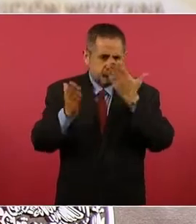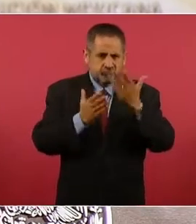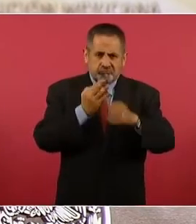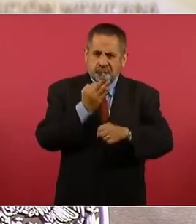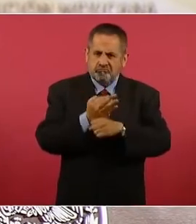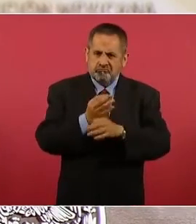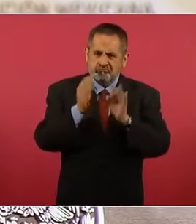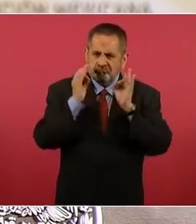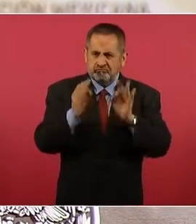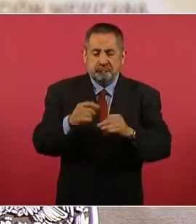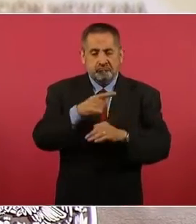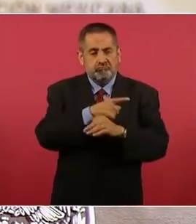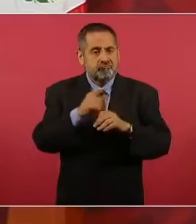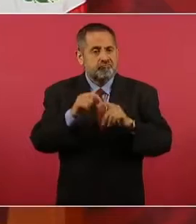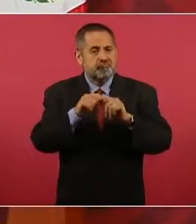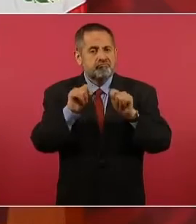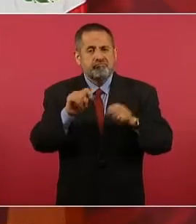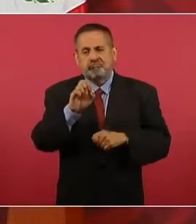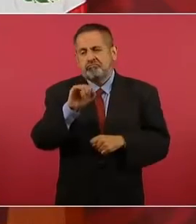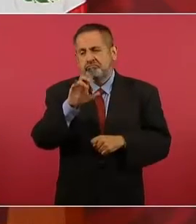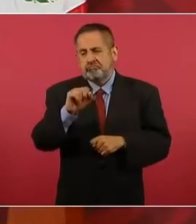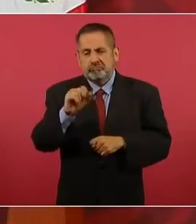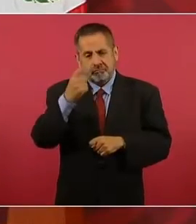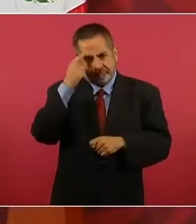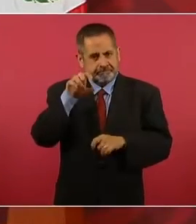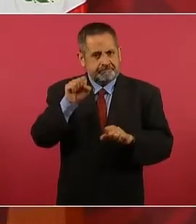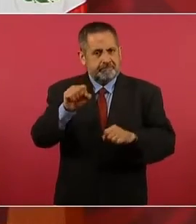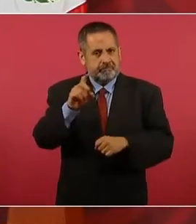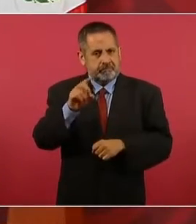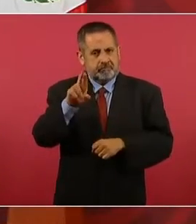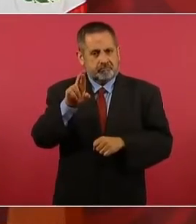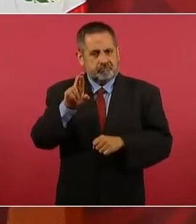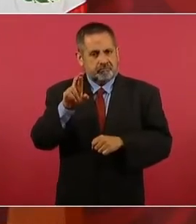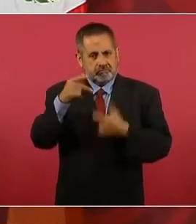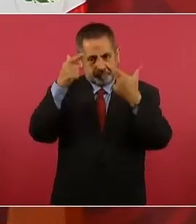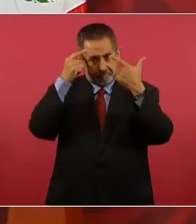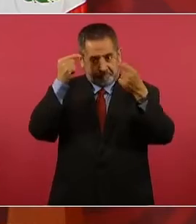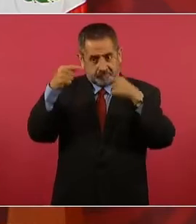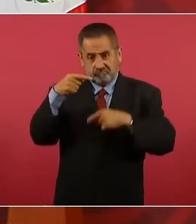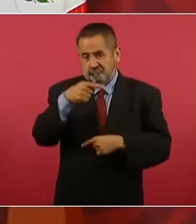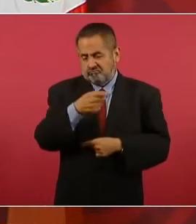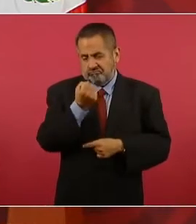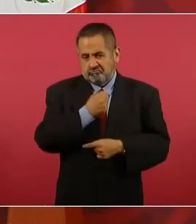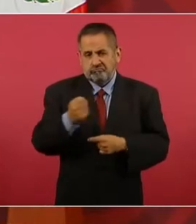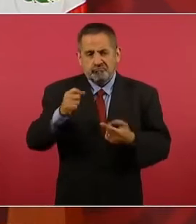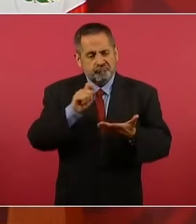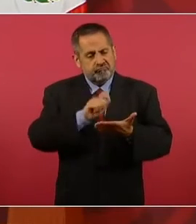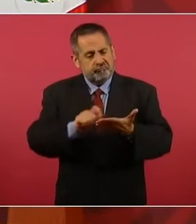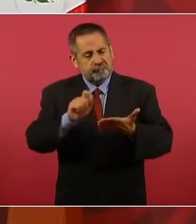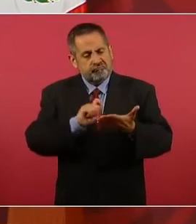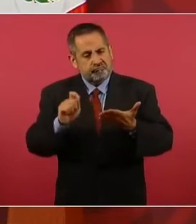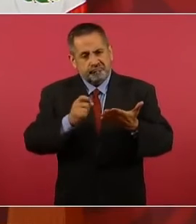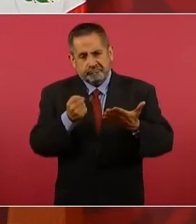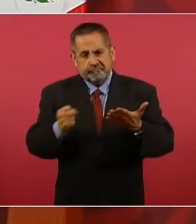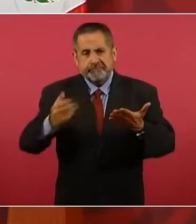hizo su tesis de doctorado en